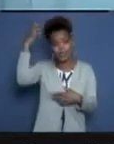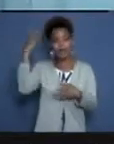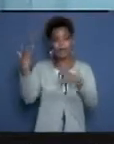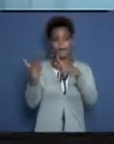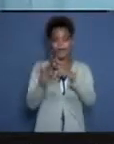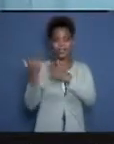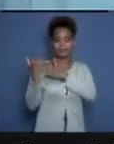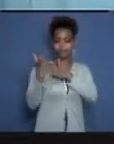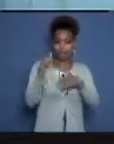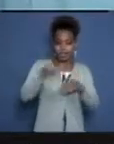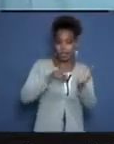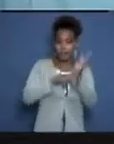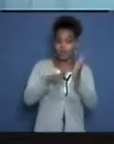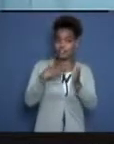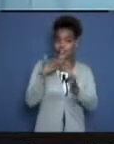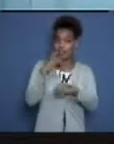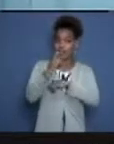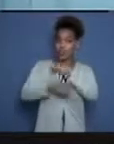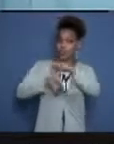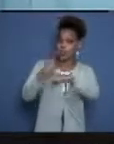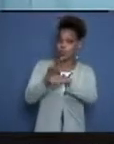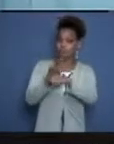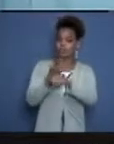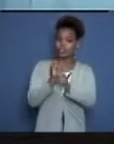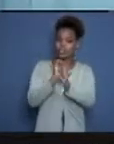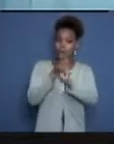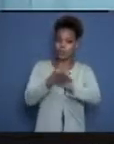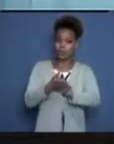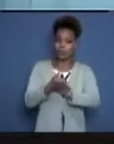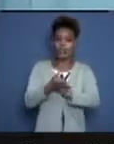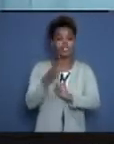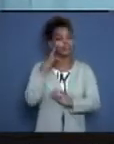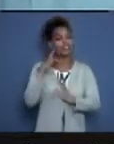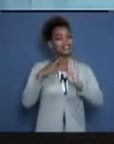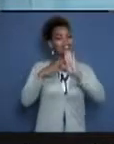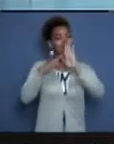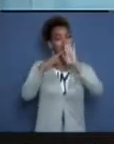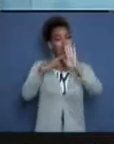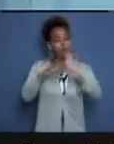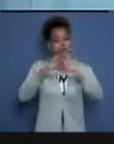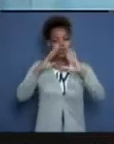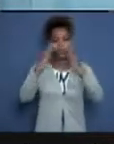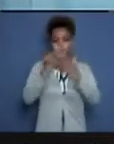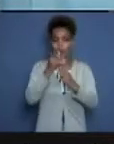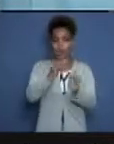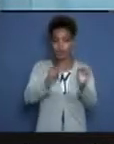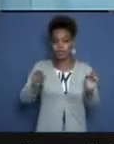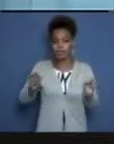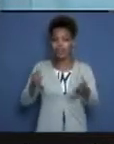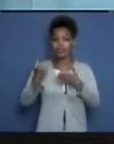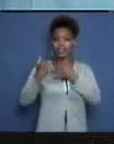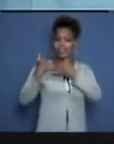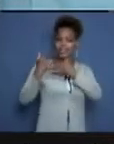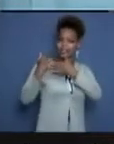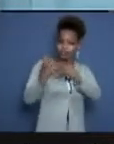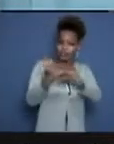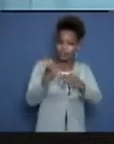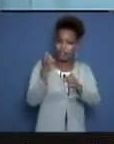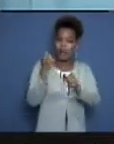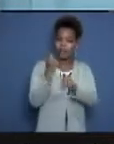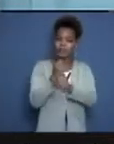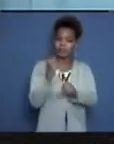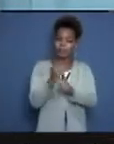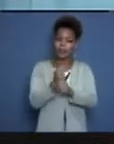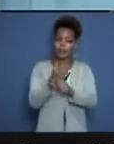a la COVID-19. Así que el reconocimiento para todas las personas que hasta este momento están apoyando esta hermosa tarea. Una